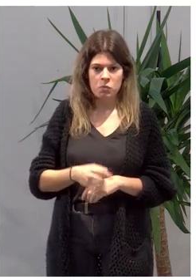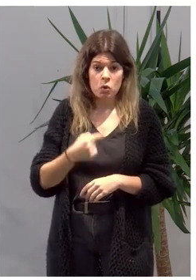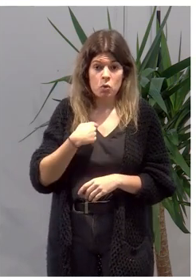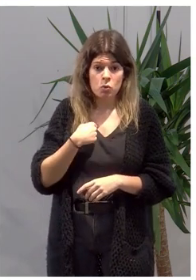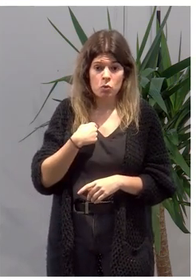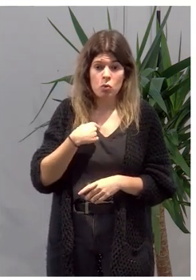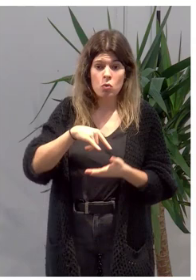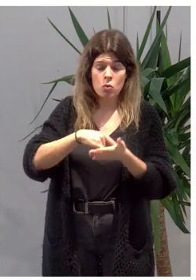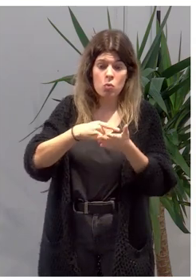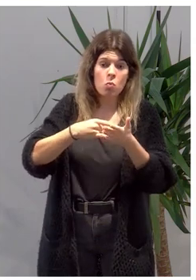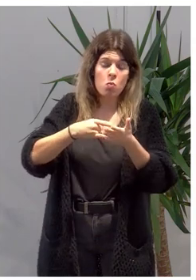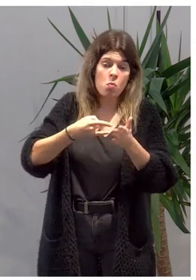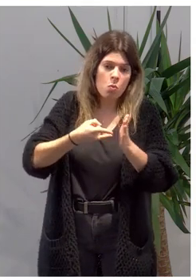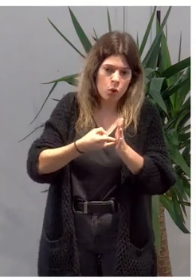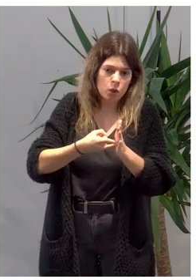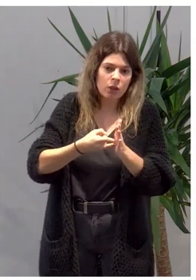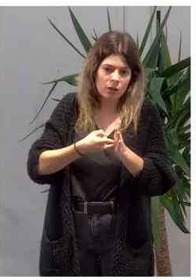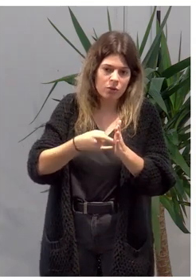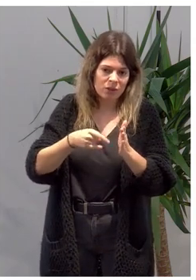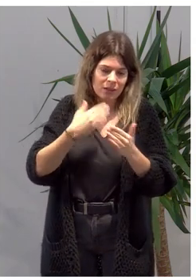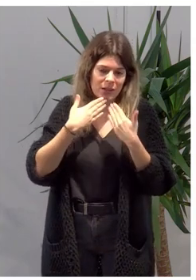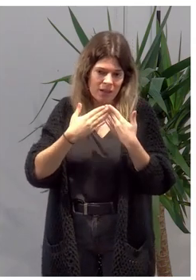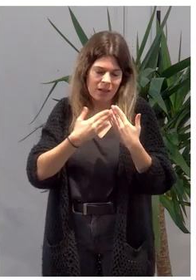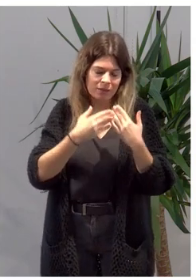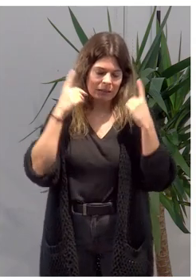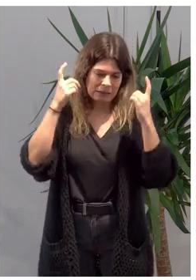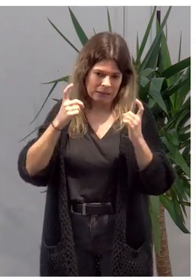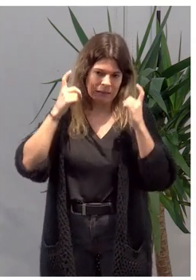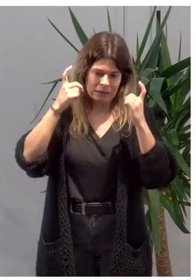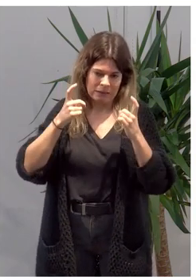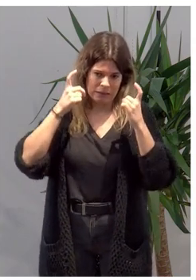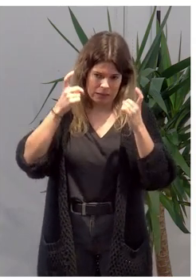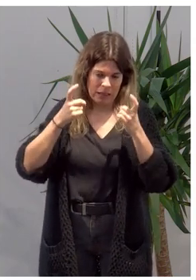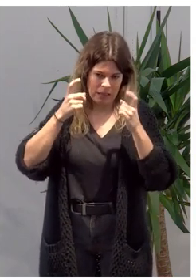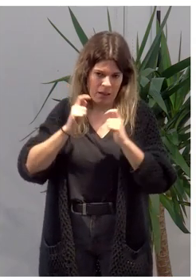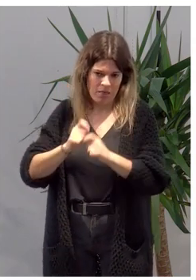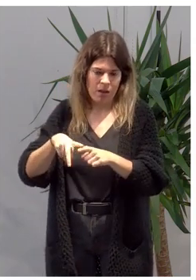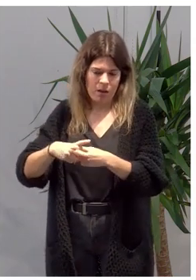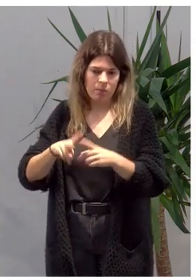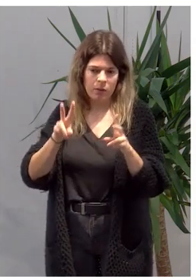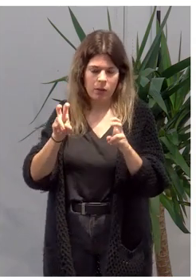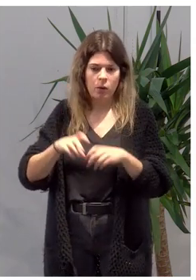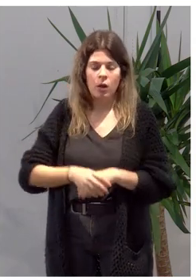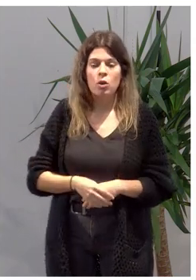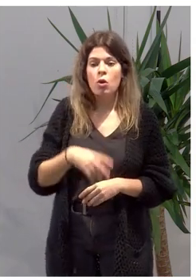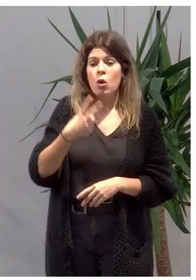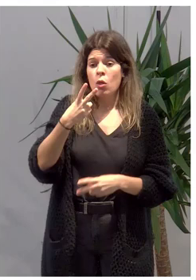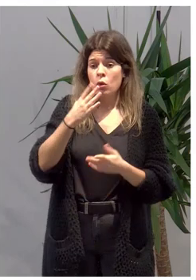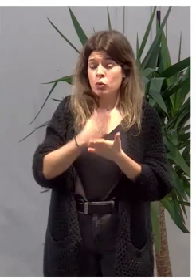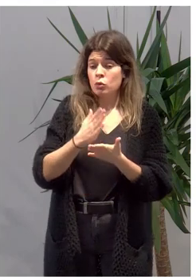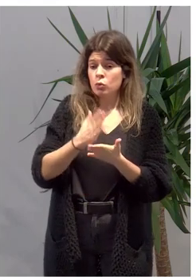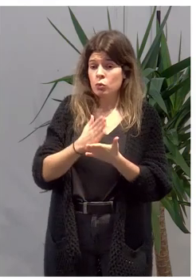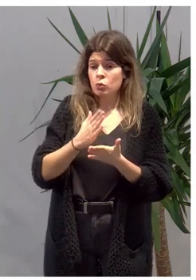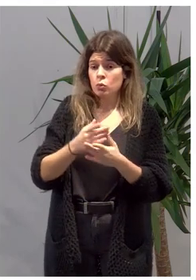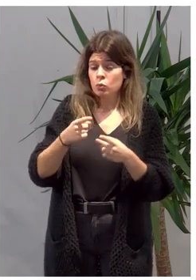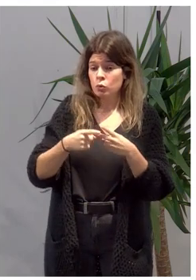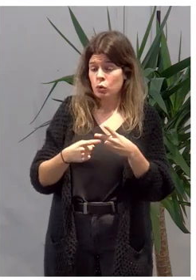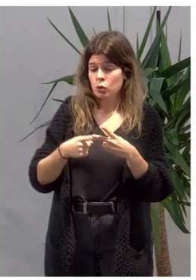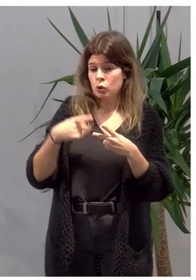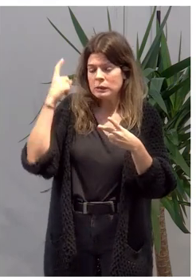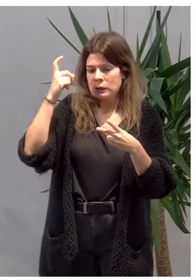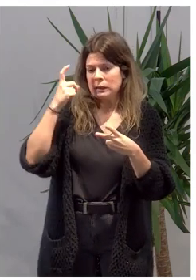proyecto se pretende aportar. Voy a comentar dos de los cursos que es en lo que se concreta